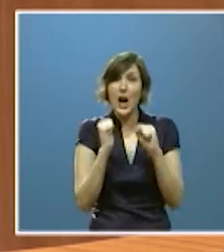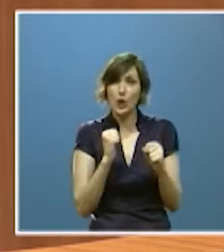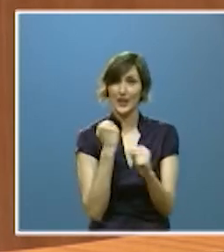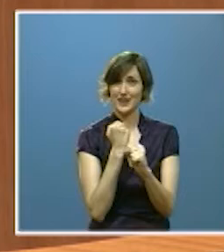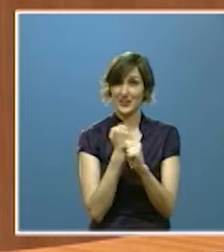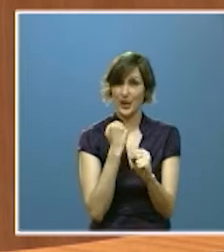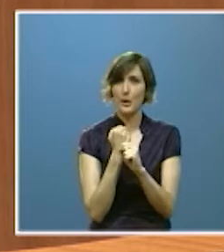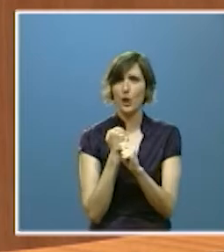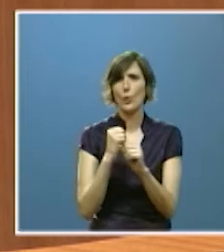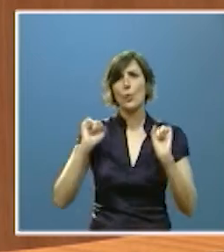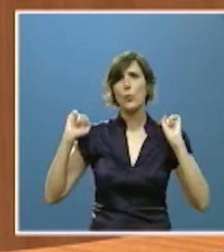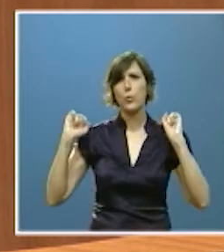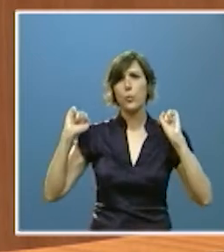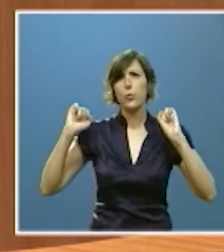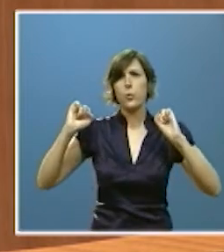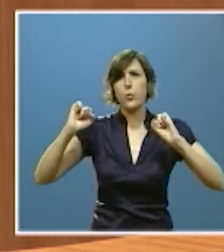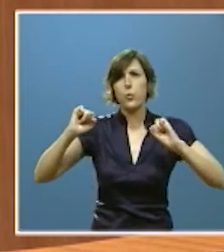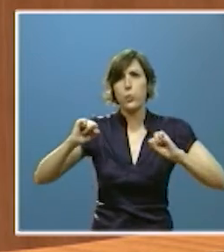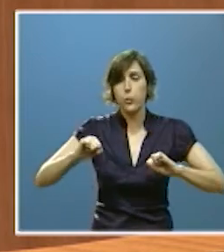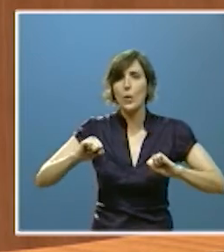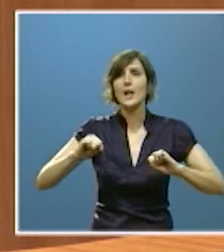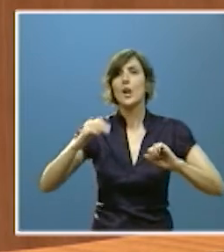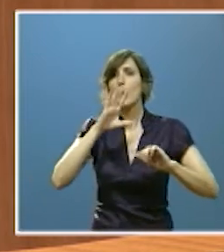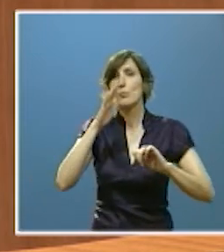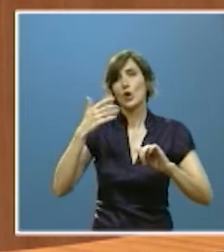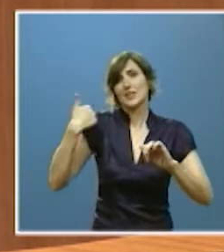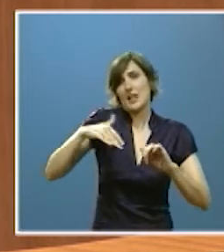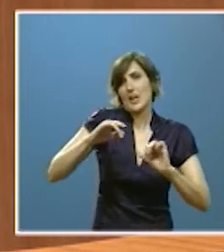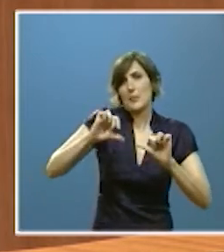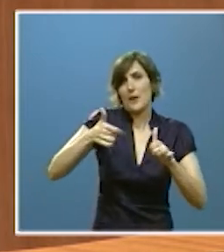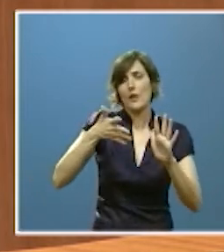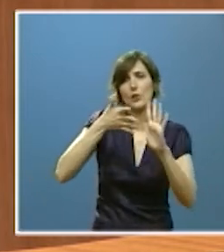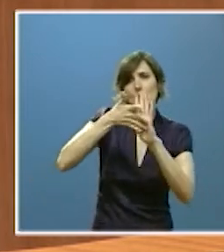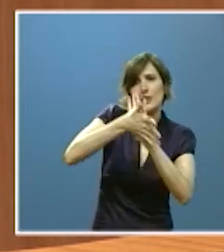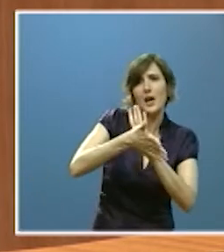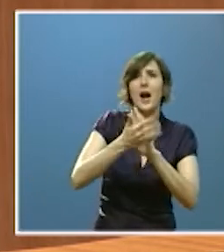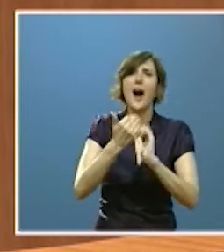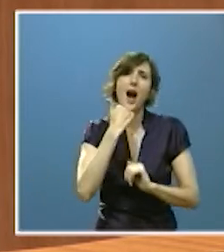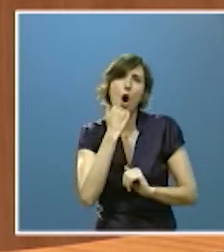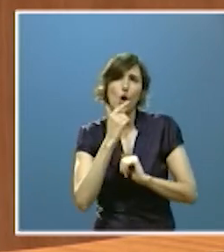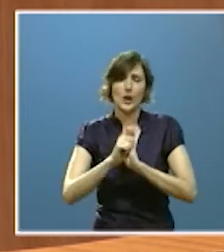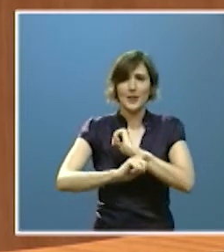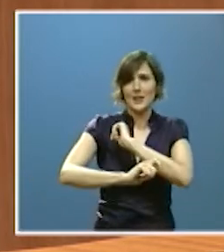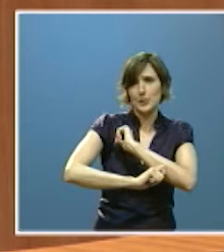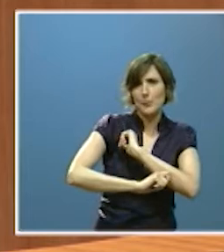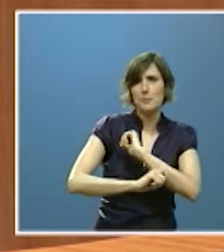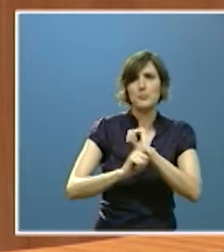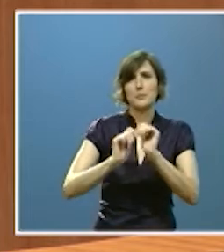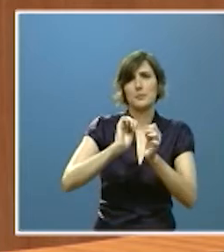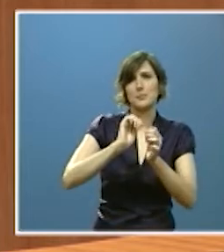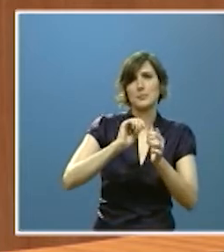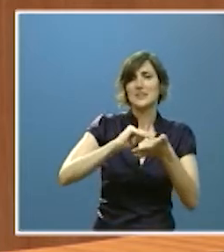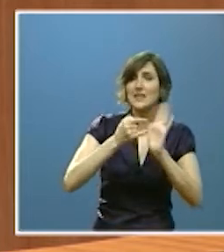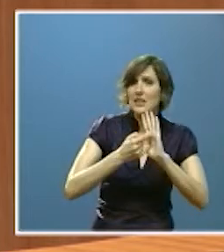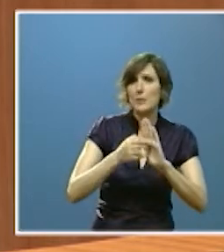con evidente retraso se había comenzado ya a definir algunas medidas algunas de ellas muy positivas que